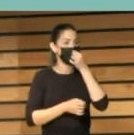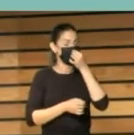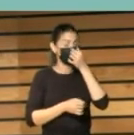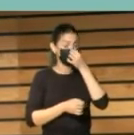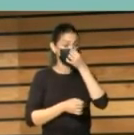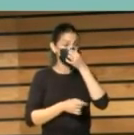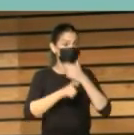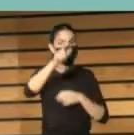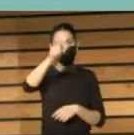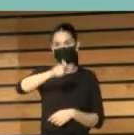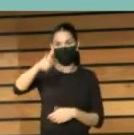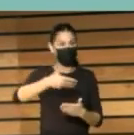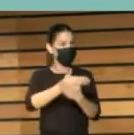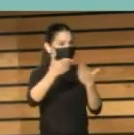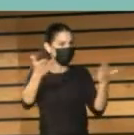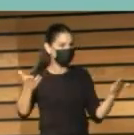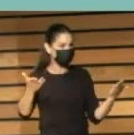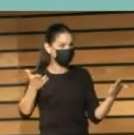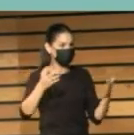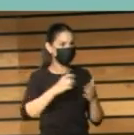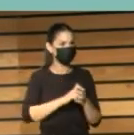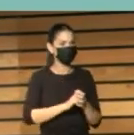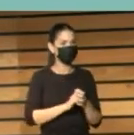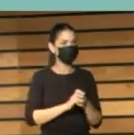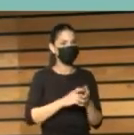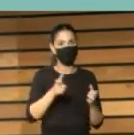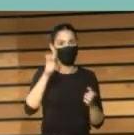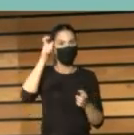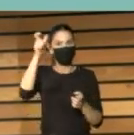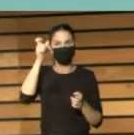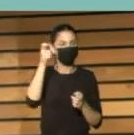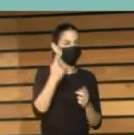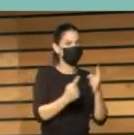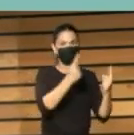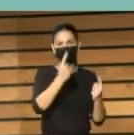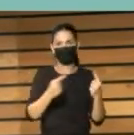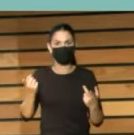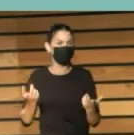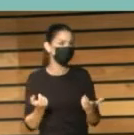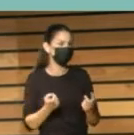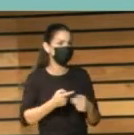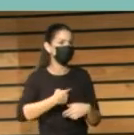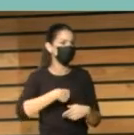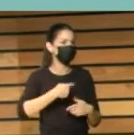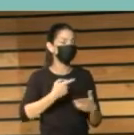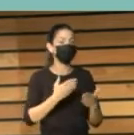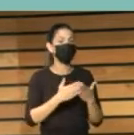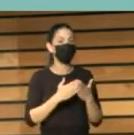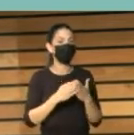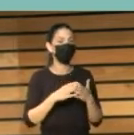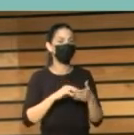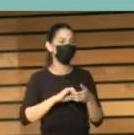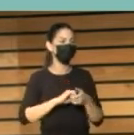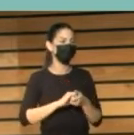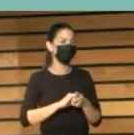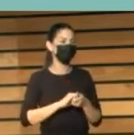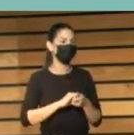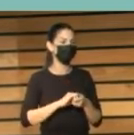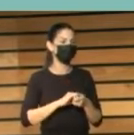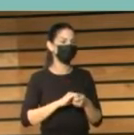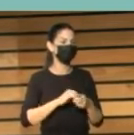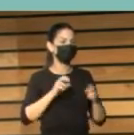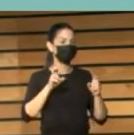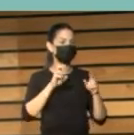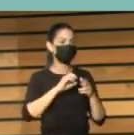ciudadano de a pie, en cualquiera de sus versiones, aquel que está acostumbrado a la lectura como aquel otro que normalmente no